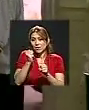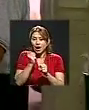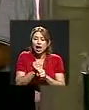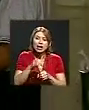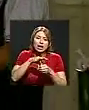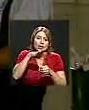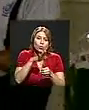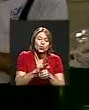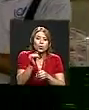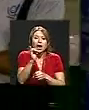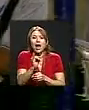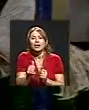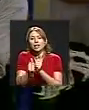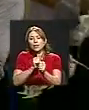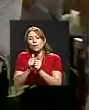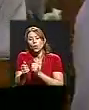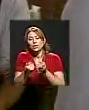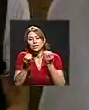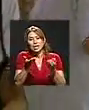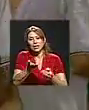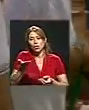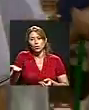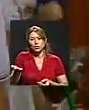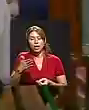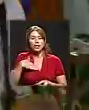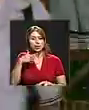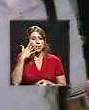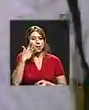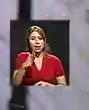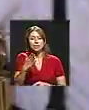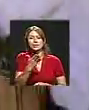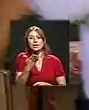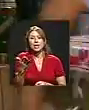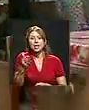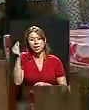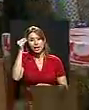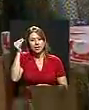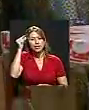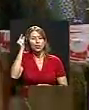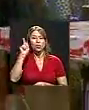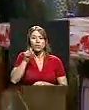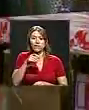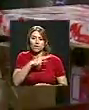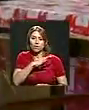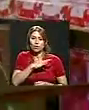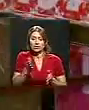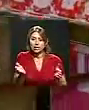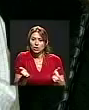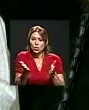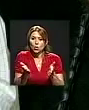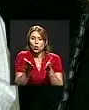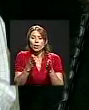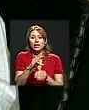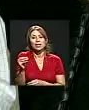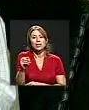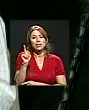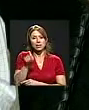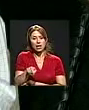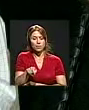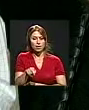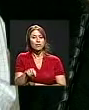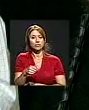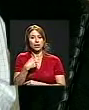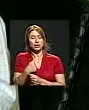deportes, en tanta cosa. Y me parece que el Estado debe favorecerlo y debe haber